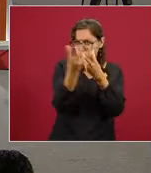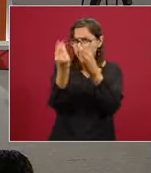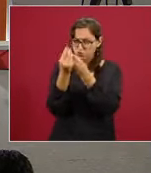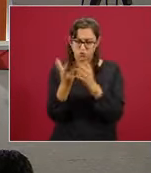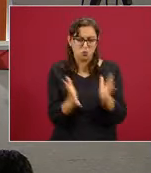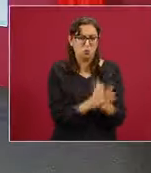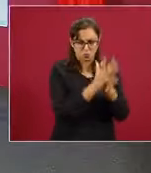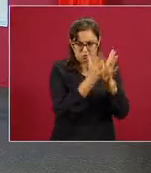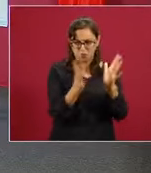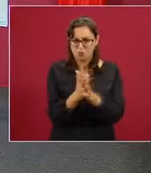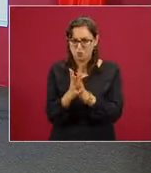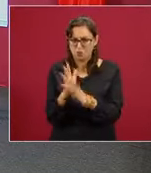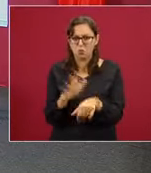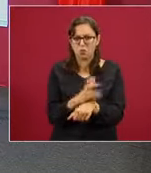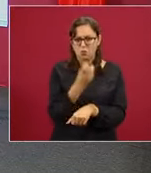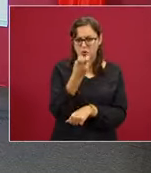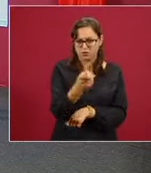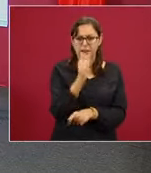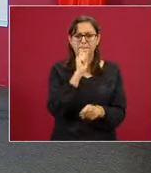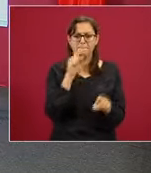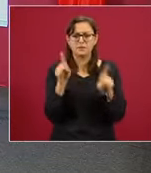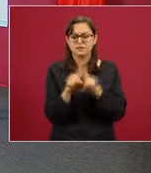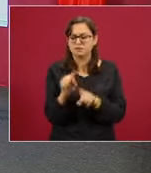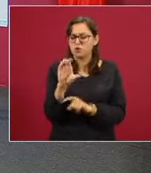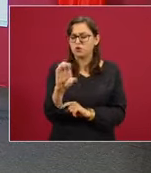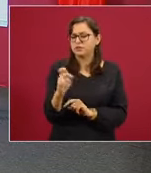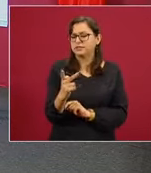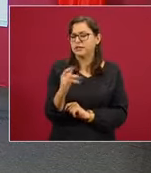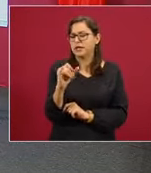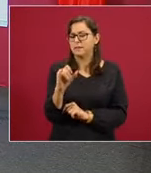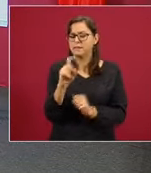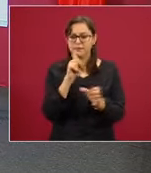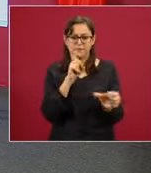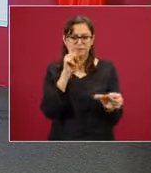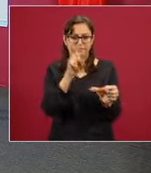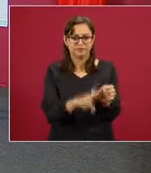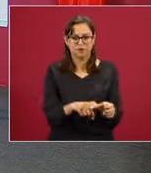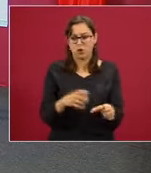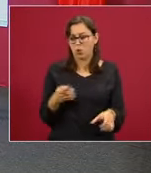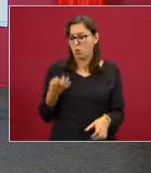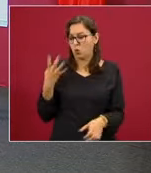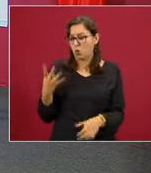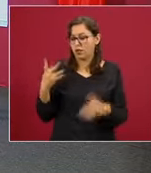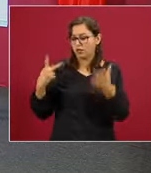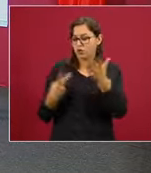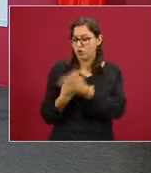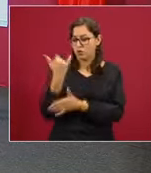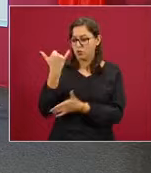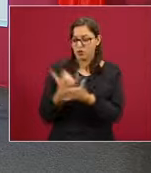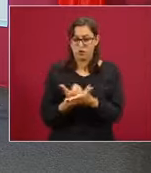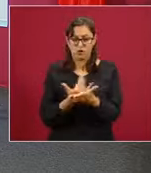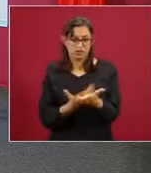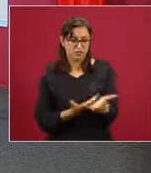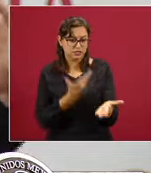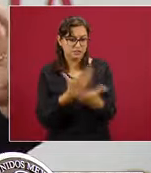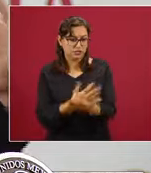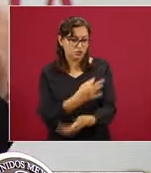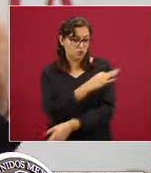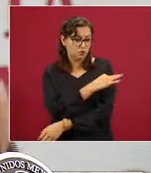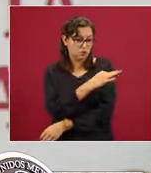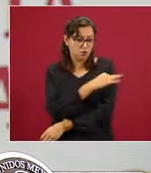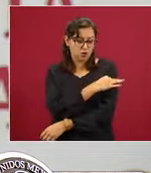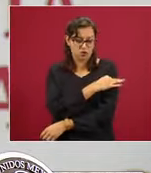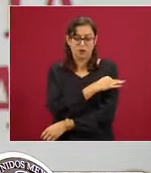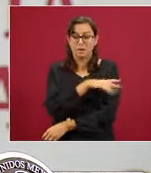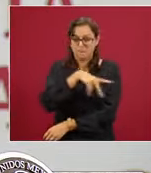Por eso nos inscribimos en CEPI, ustedes se recordarán, se presentaron cuatro proyectos de vacunas mexicanas, ahora se presentaron dos más,